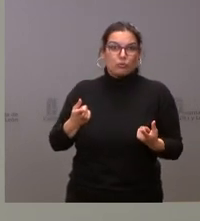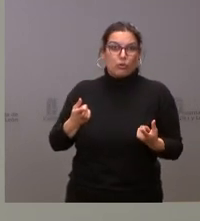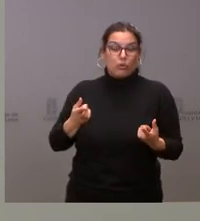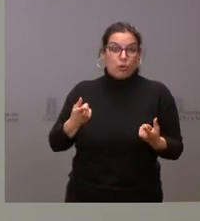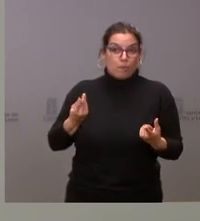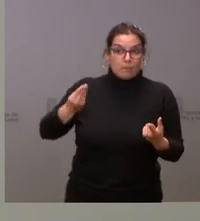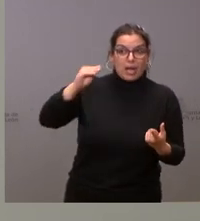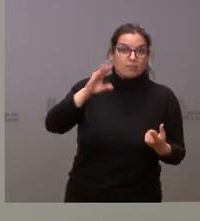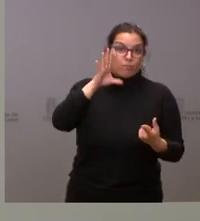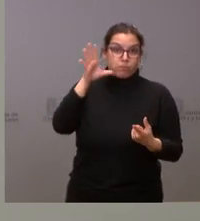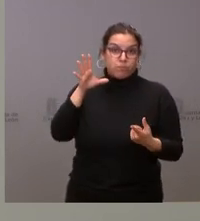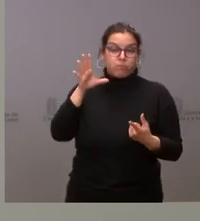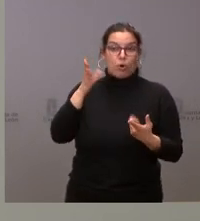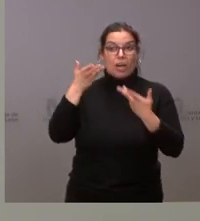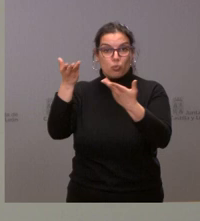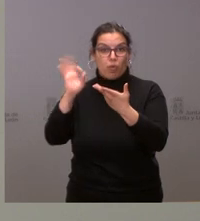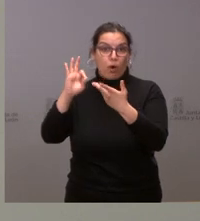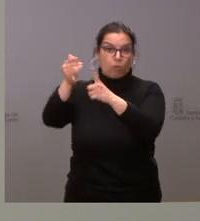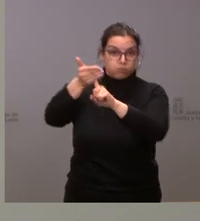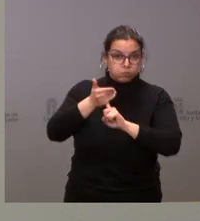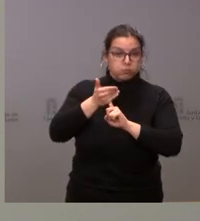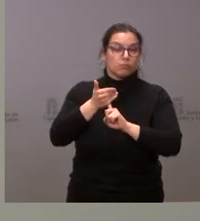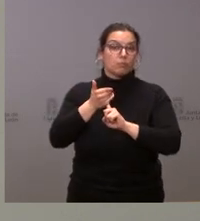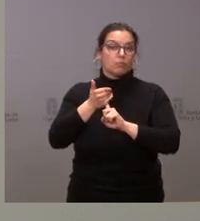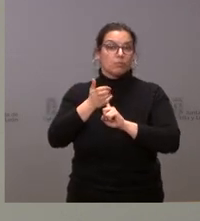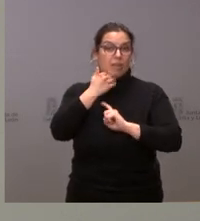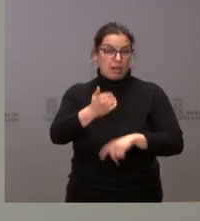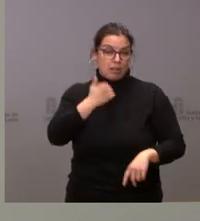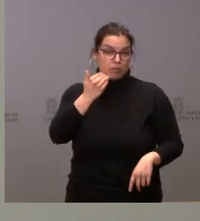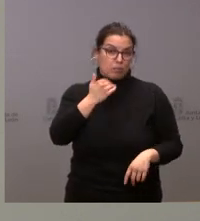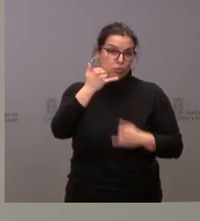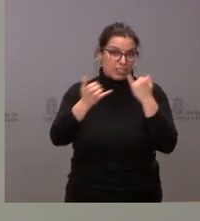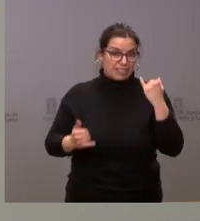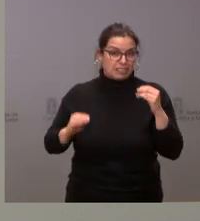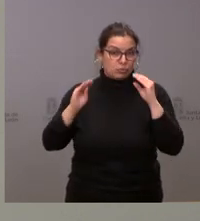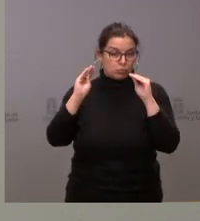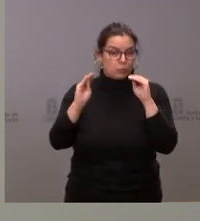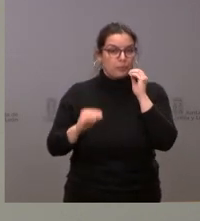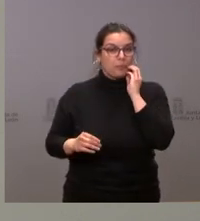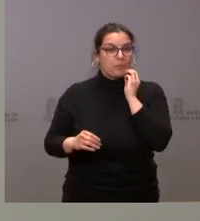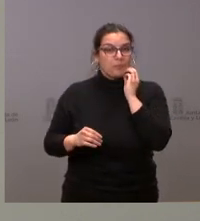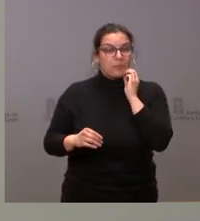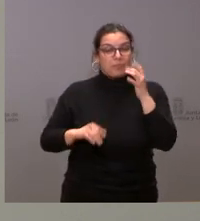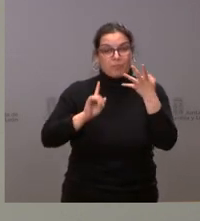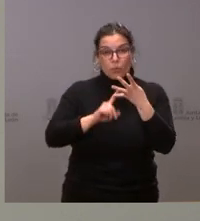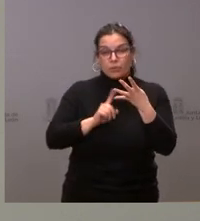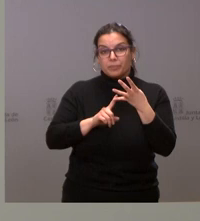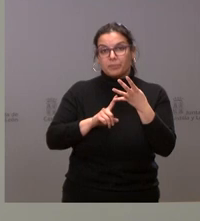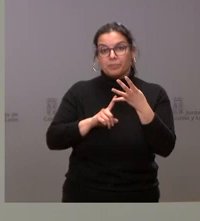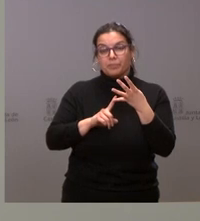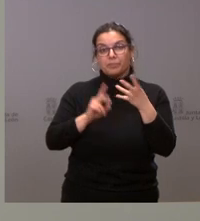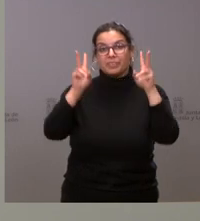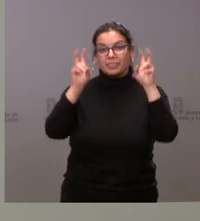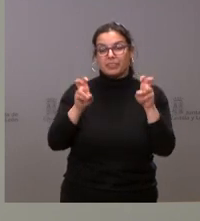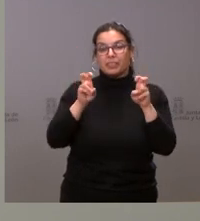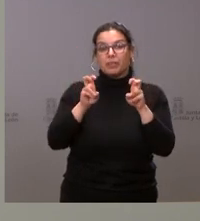pudiéramos incurrir como consecuencia de los costes de la crisis de Ucrania. En cuarto lugar, en lo que tiene que ver